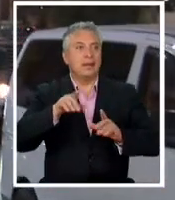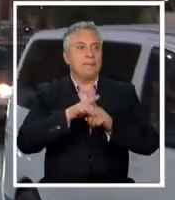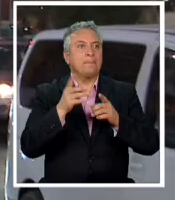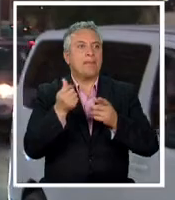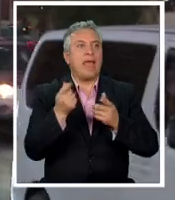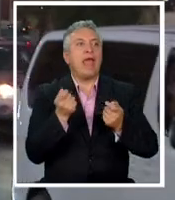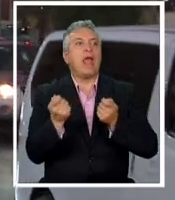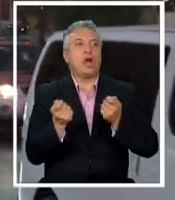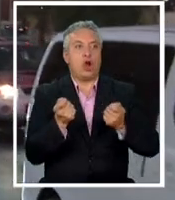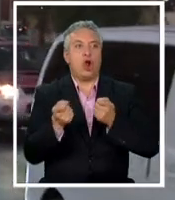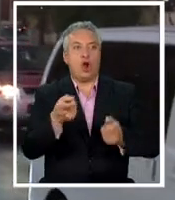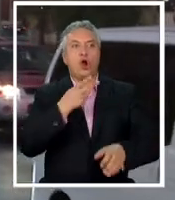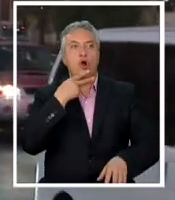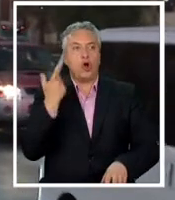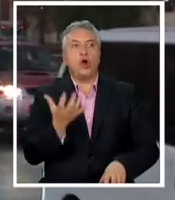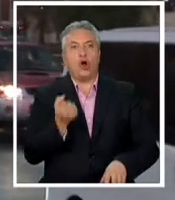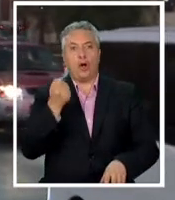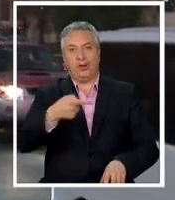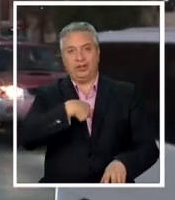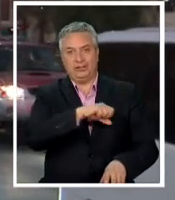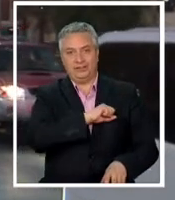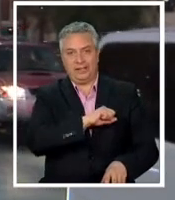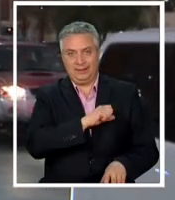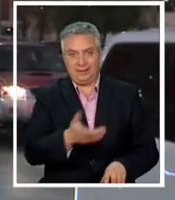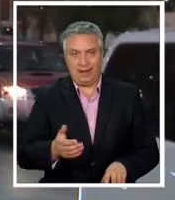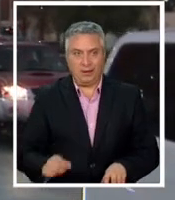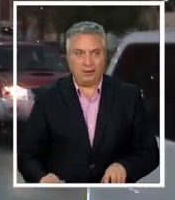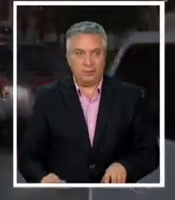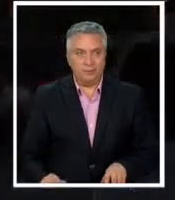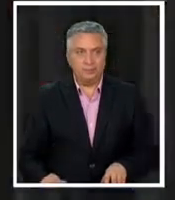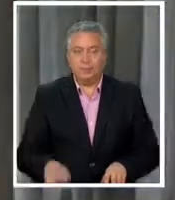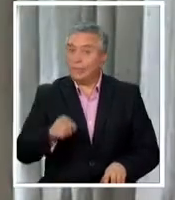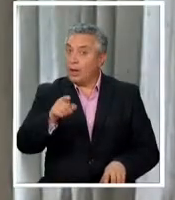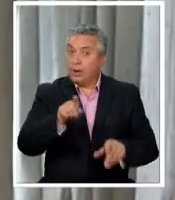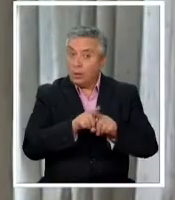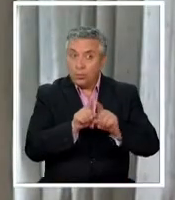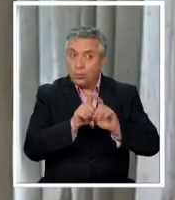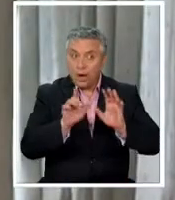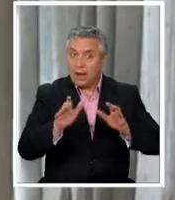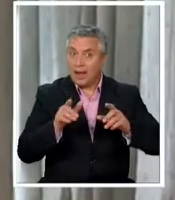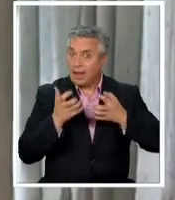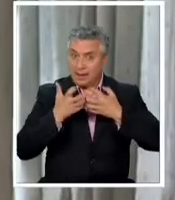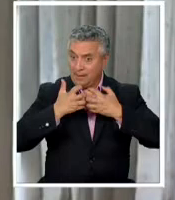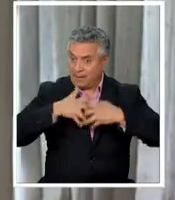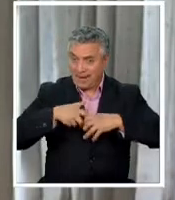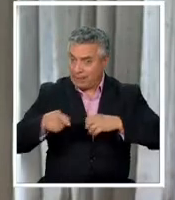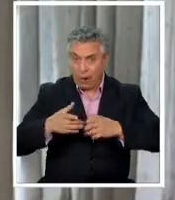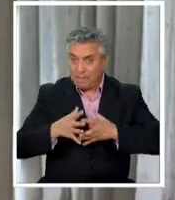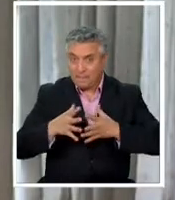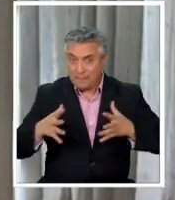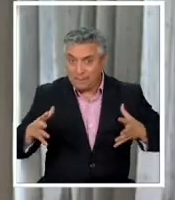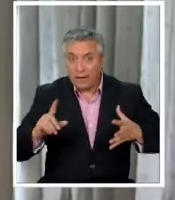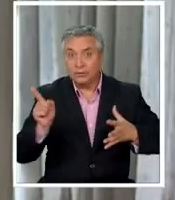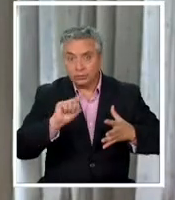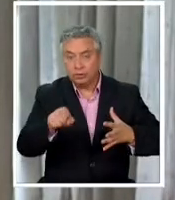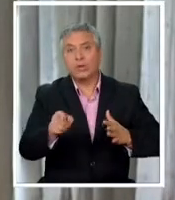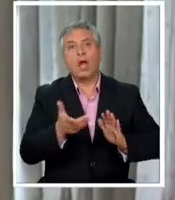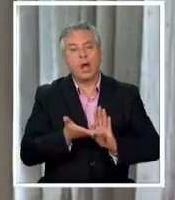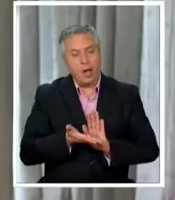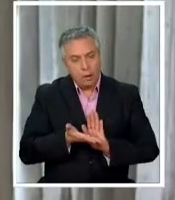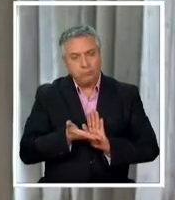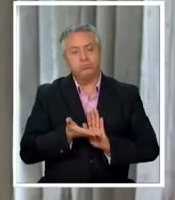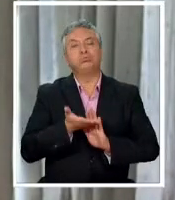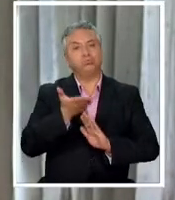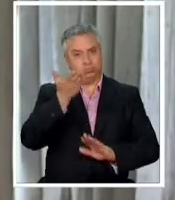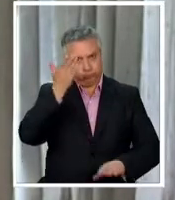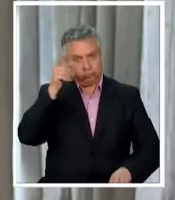económicos de Santiago. De no ampliarse el mecanismo tendríamos un alza de ese tamaño